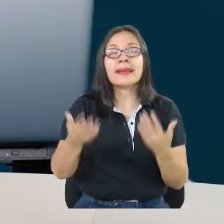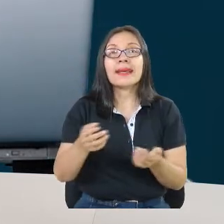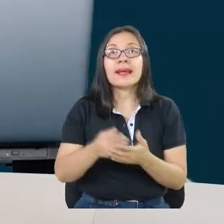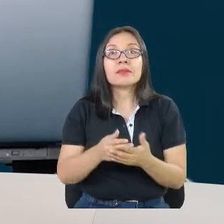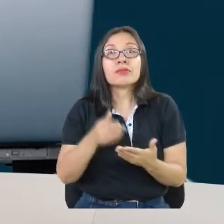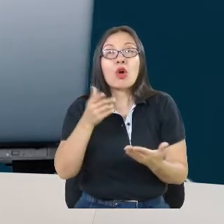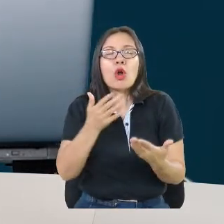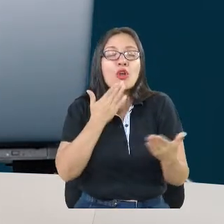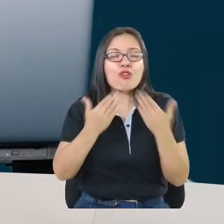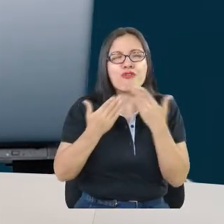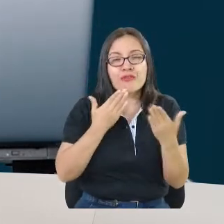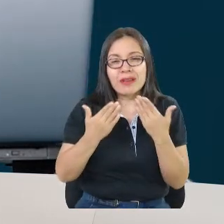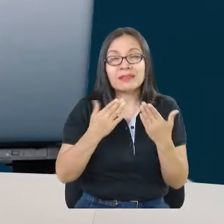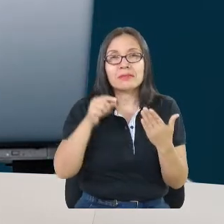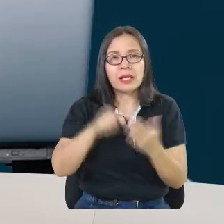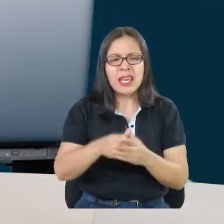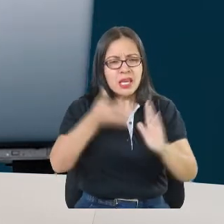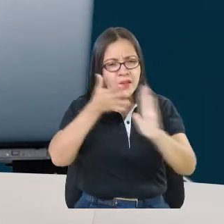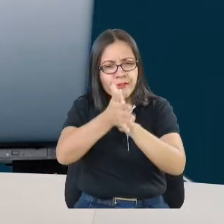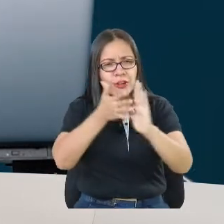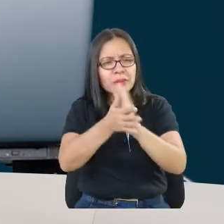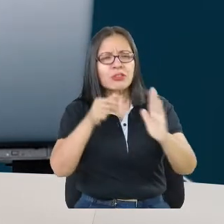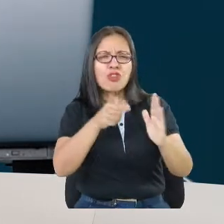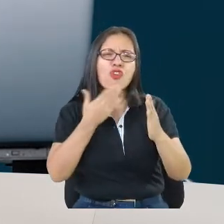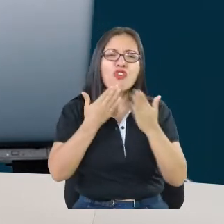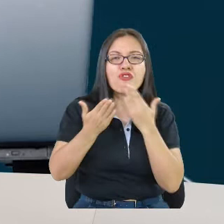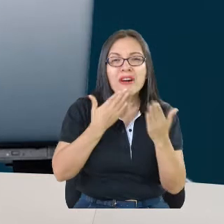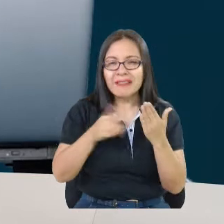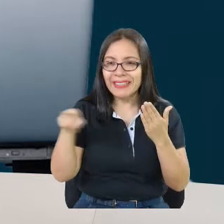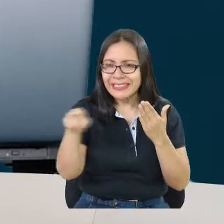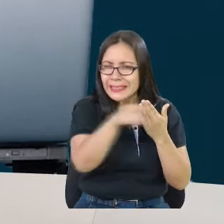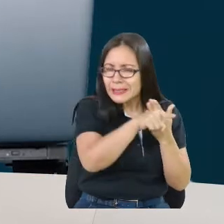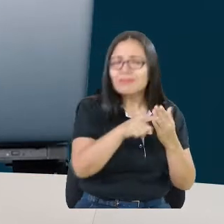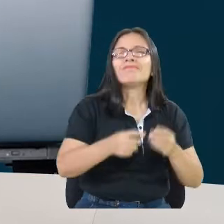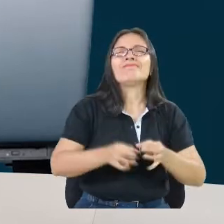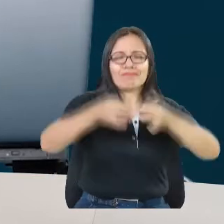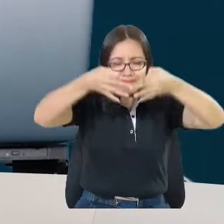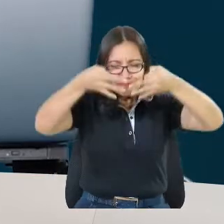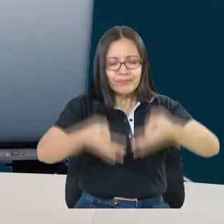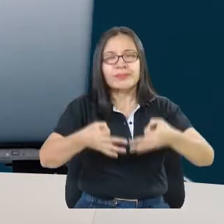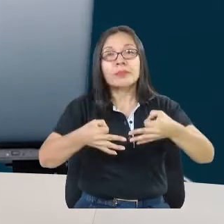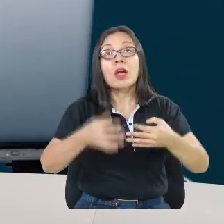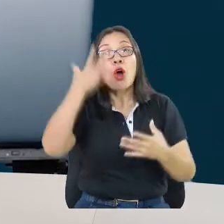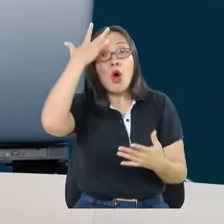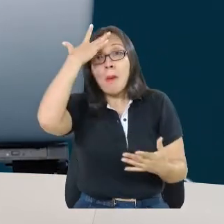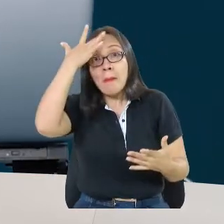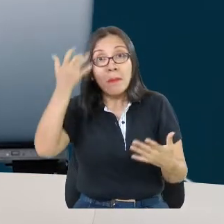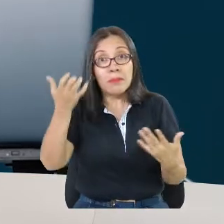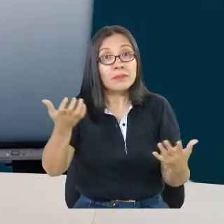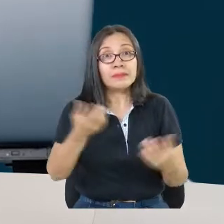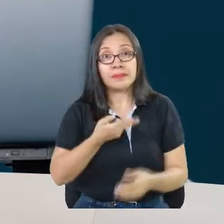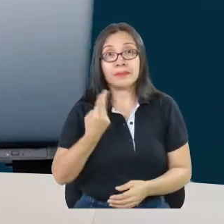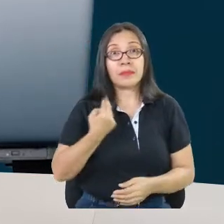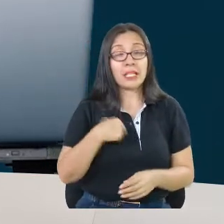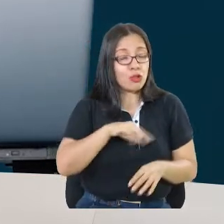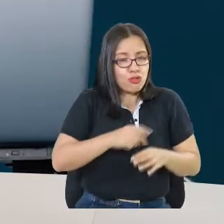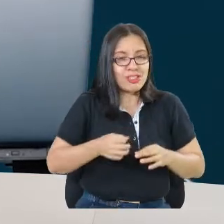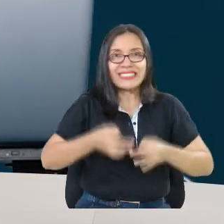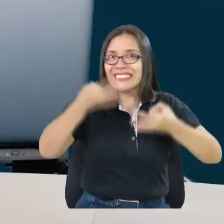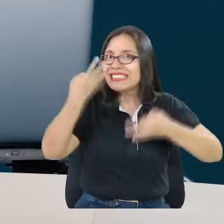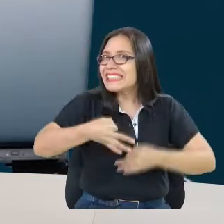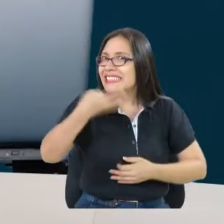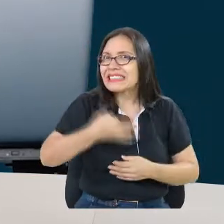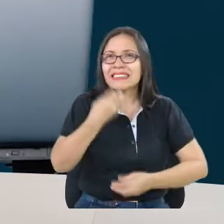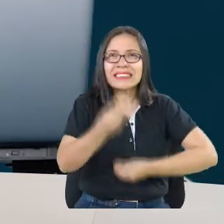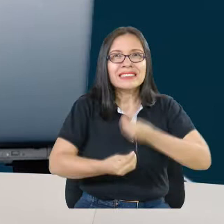también en la información. Esto hace parte de la innovación porque constantemente tenemos que estar actualizados para generar modelos